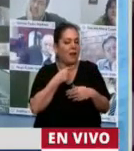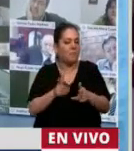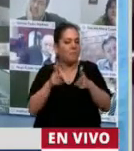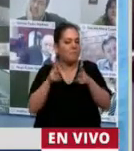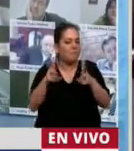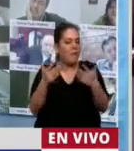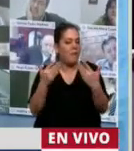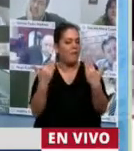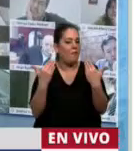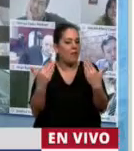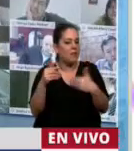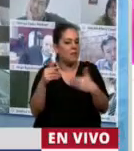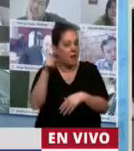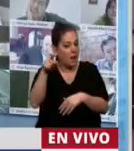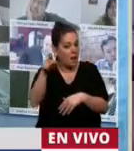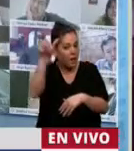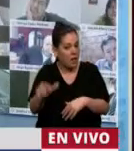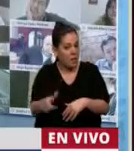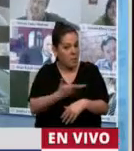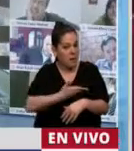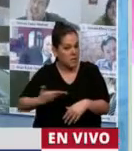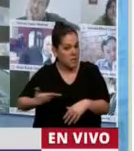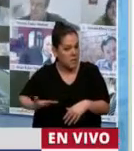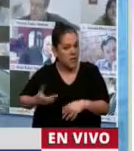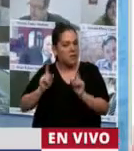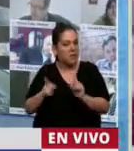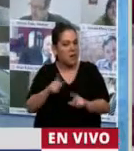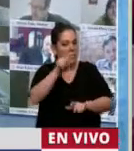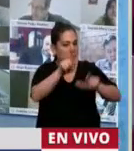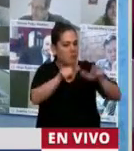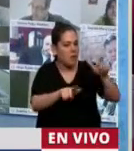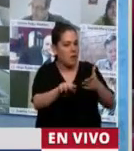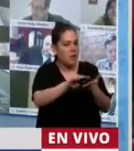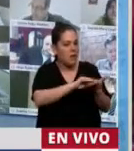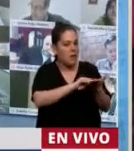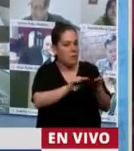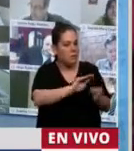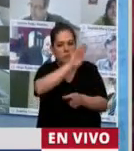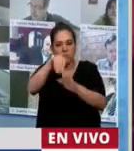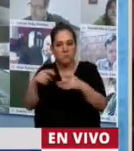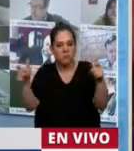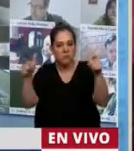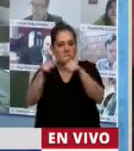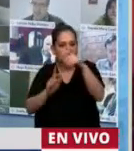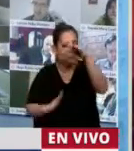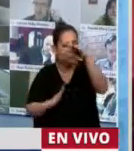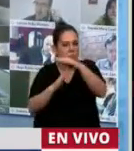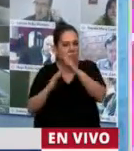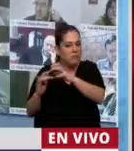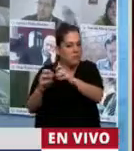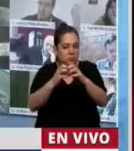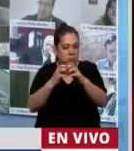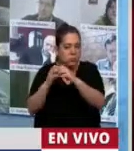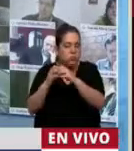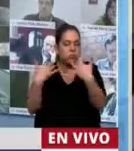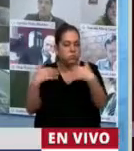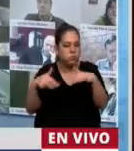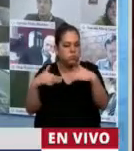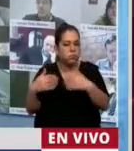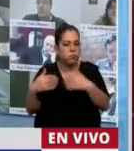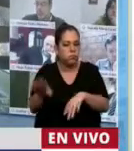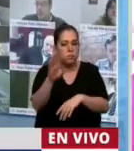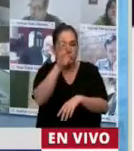los ATP a las actividades turísticas, actividades que tienen que ver con el